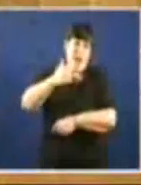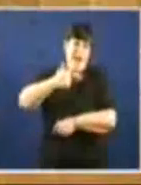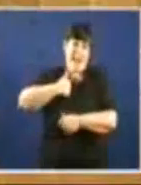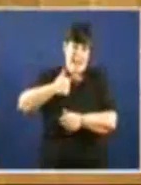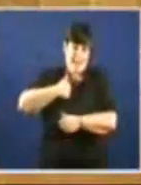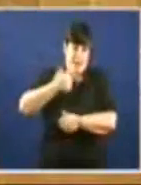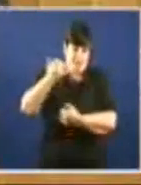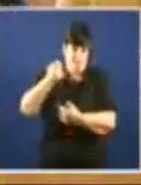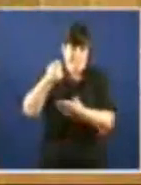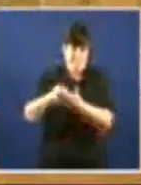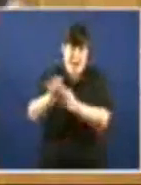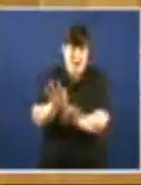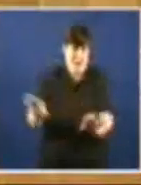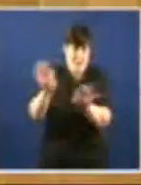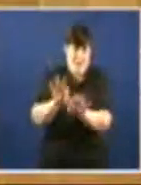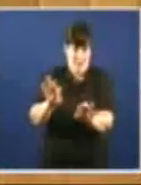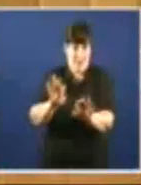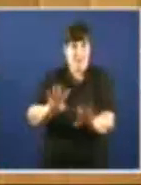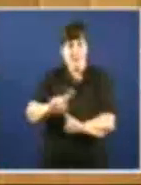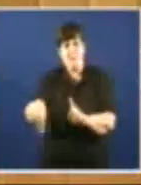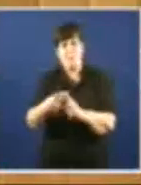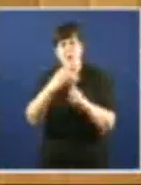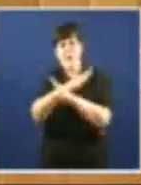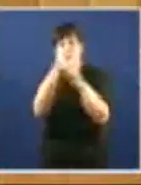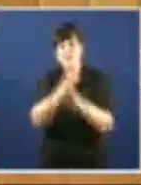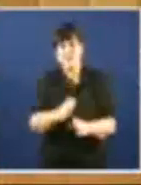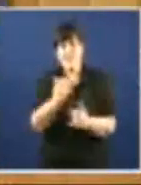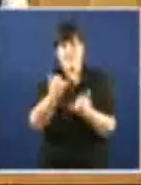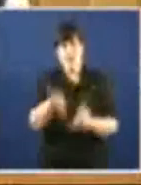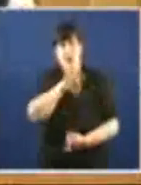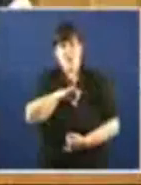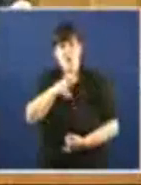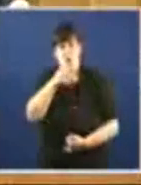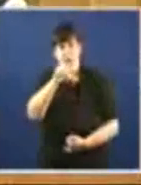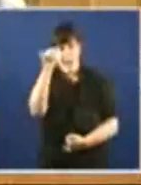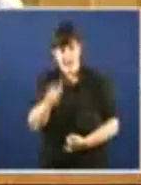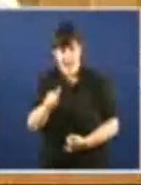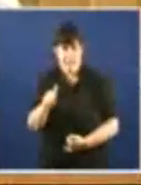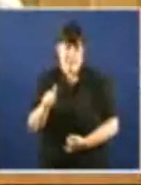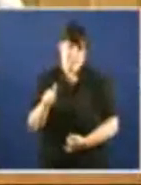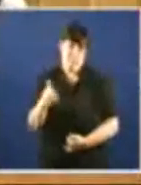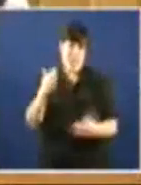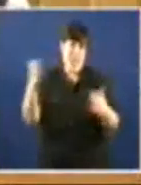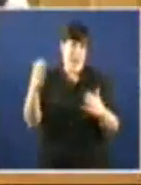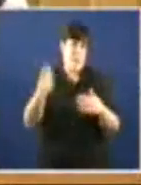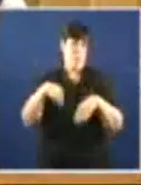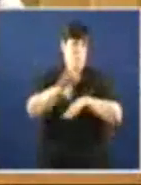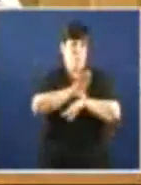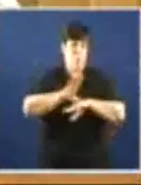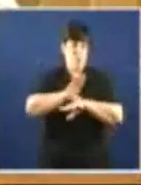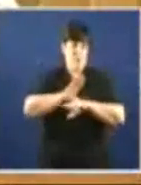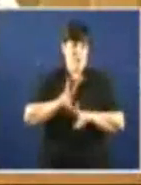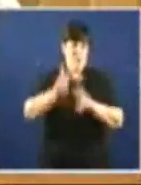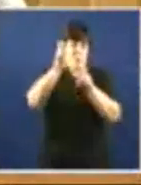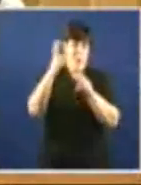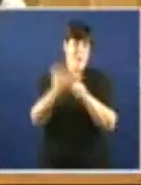todos Pois cando saiu a sentencia Agustín Hernández, que por daquela xa era conselleiro Estaba no Consello de Administración de Gas